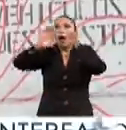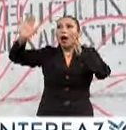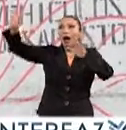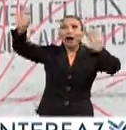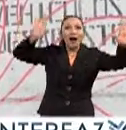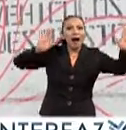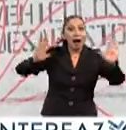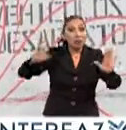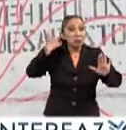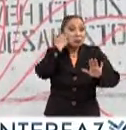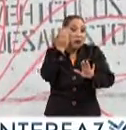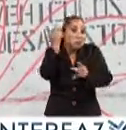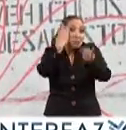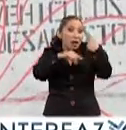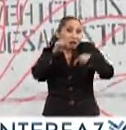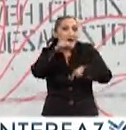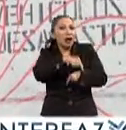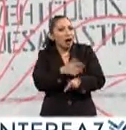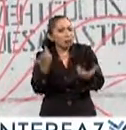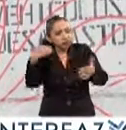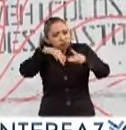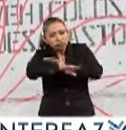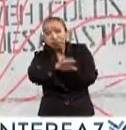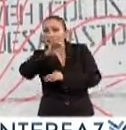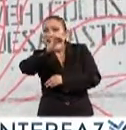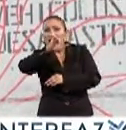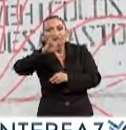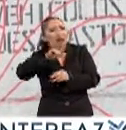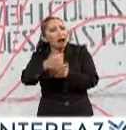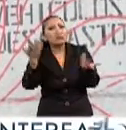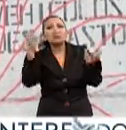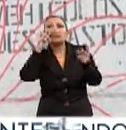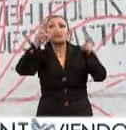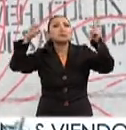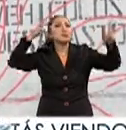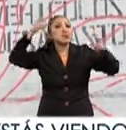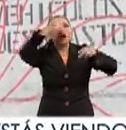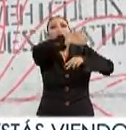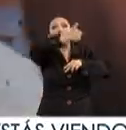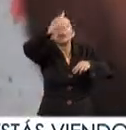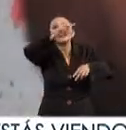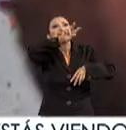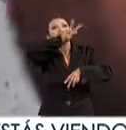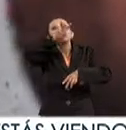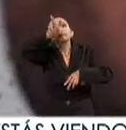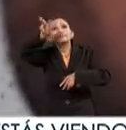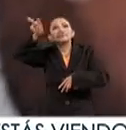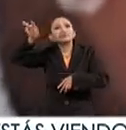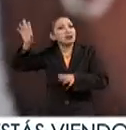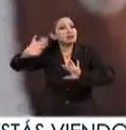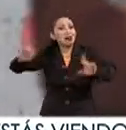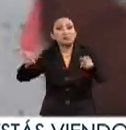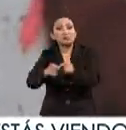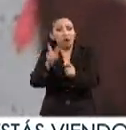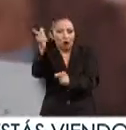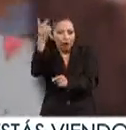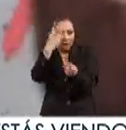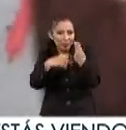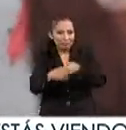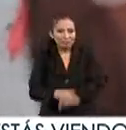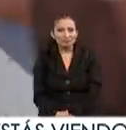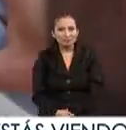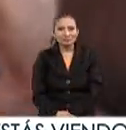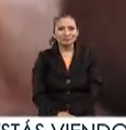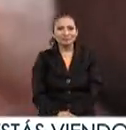si pueden venir puedes entrar a la central y literalmente puedes visitar uno por uno y ya ojalá puedan venir